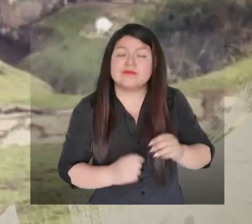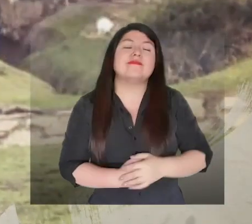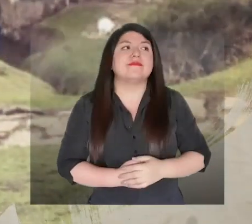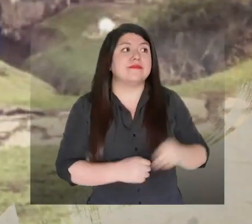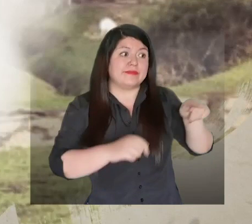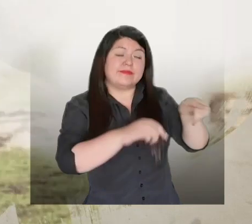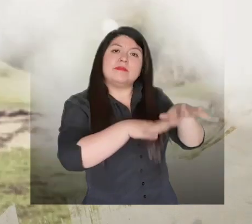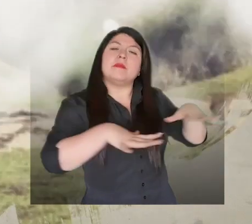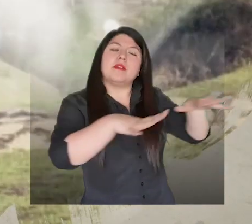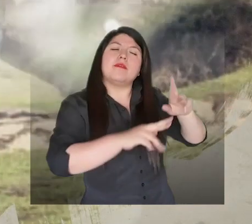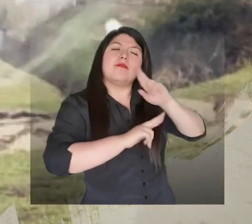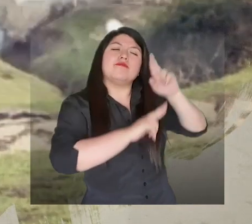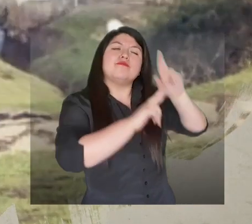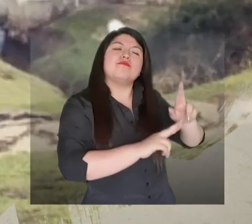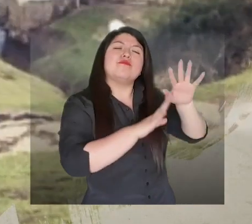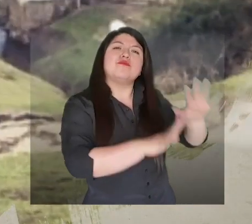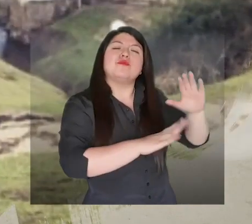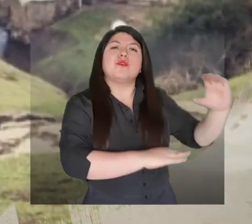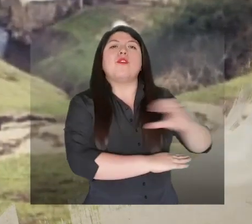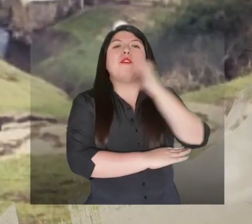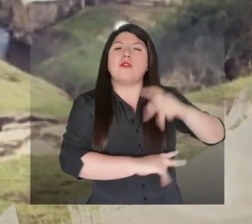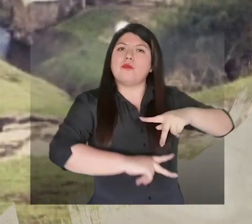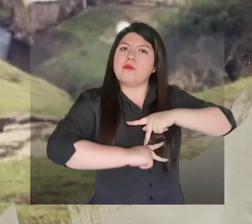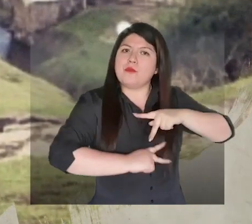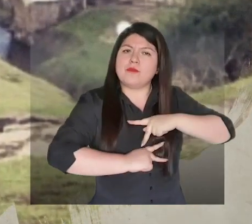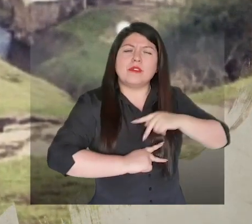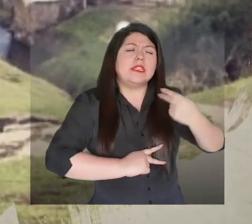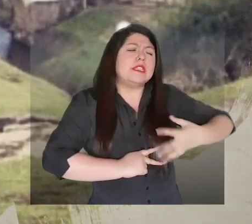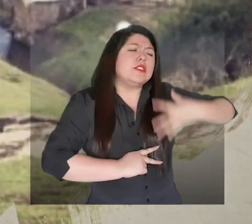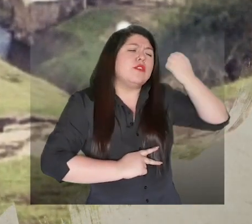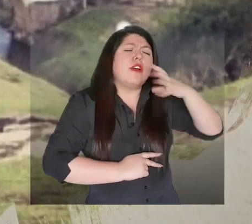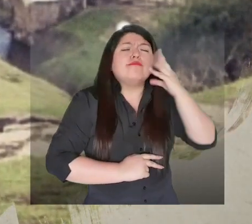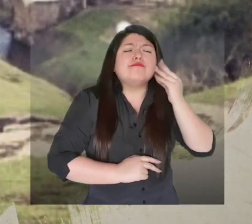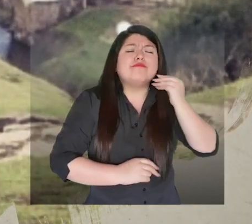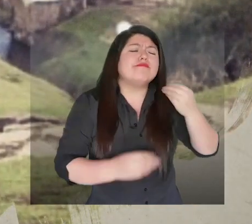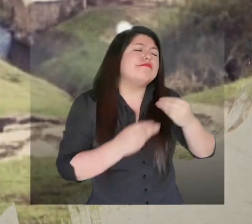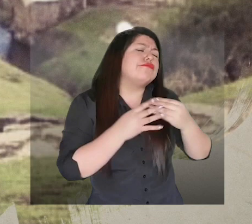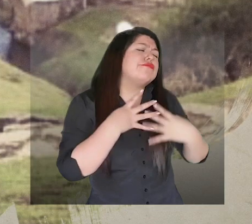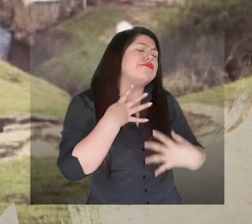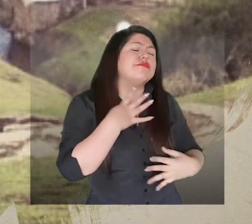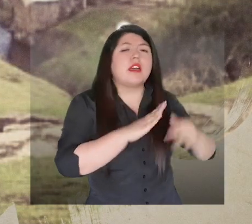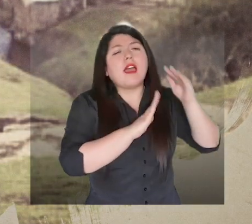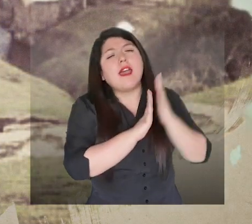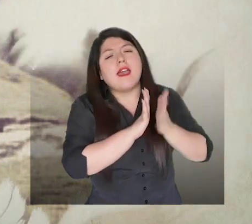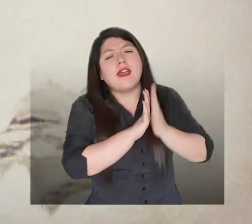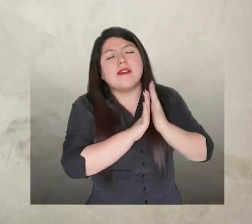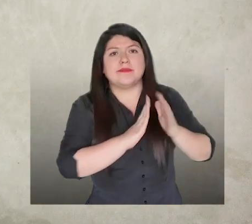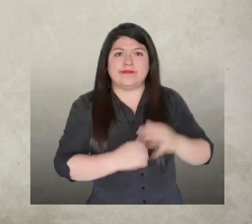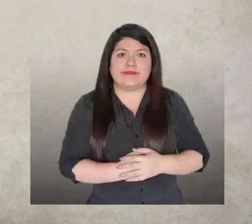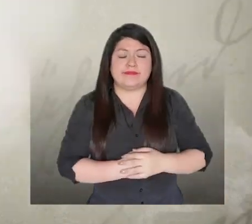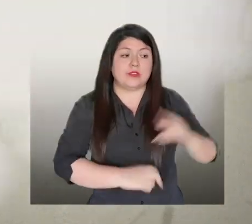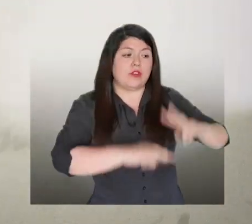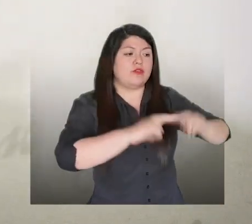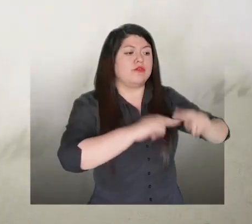Este monumento, declarado Patrimonio Cultural de la Nación, reúne un sinnúmero de historias y anécdotas para contar.